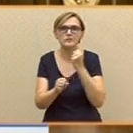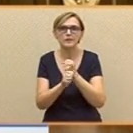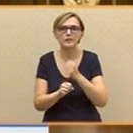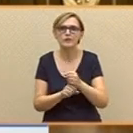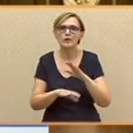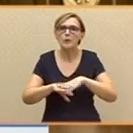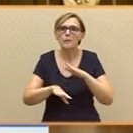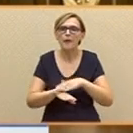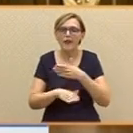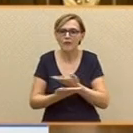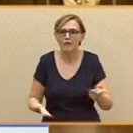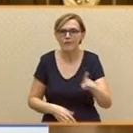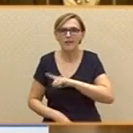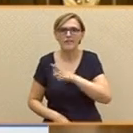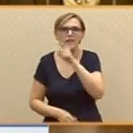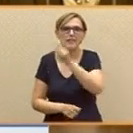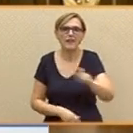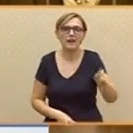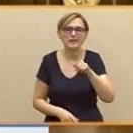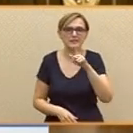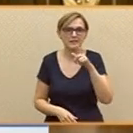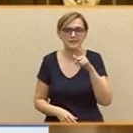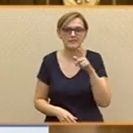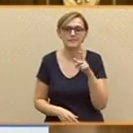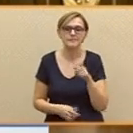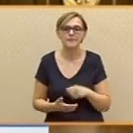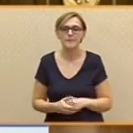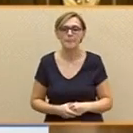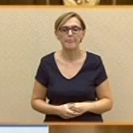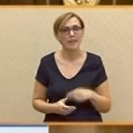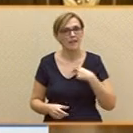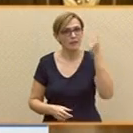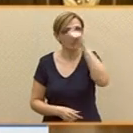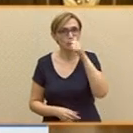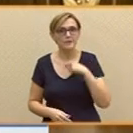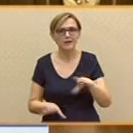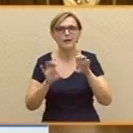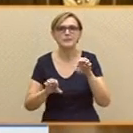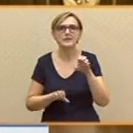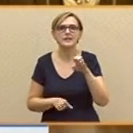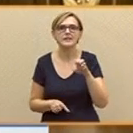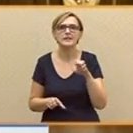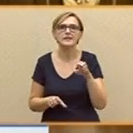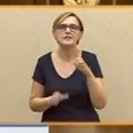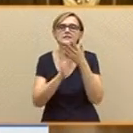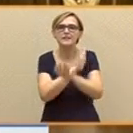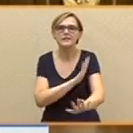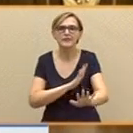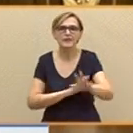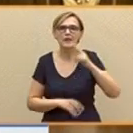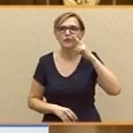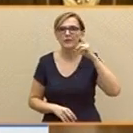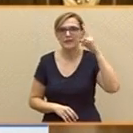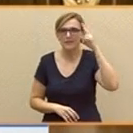la gente por la que estamos aquí y para la que estamos aquí. Hay un hombre del que aprendí el significado de la respetabilidad al que hoy quiero homenajear.